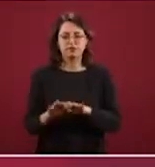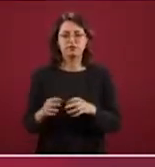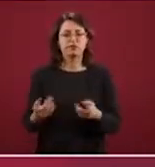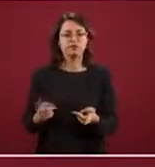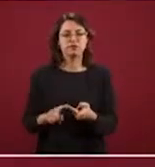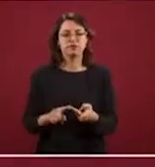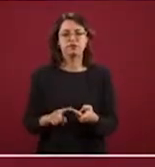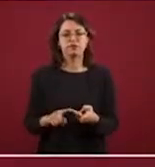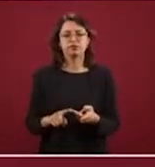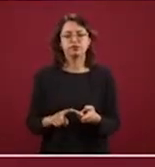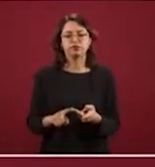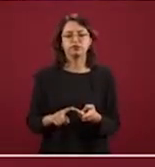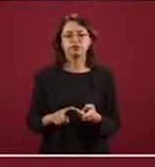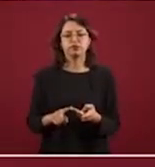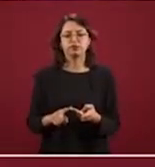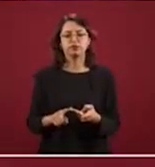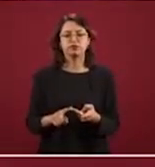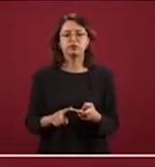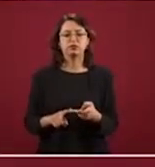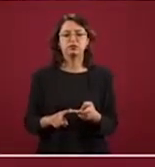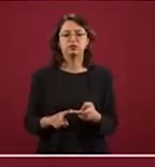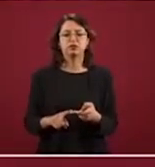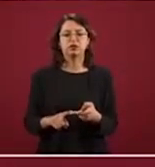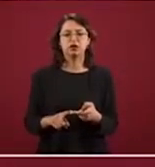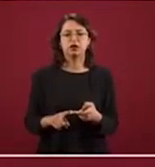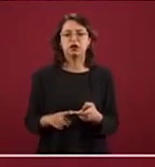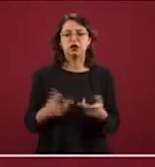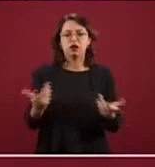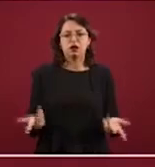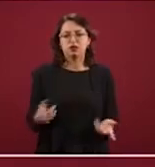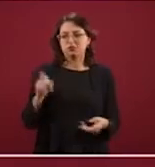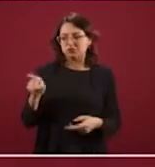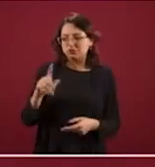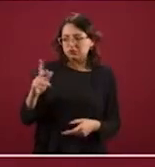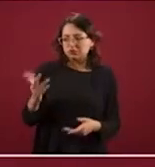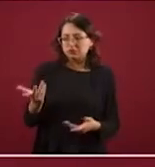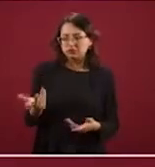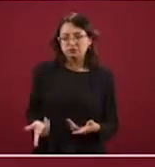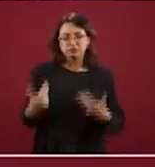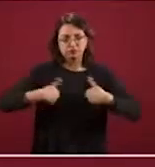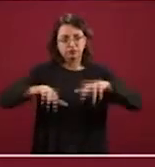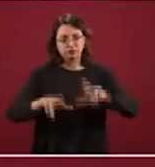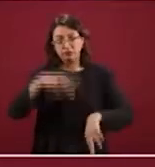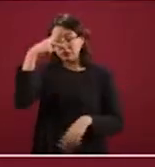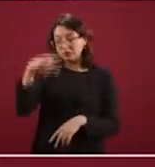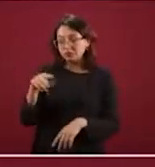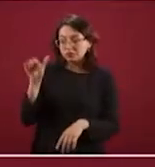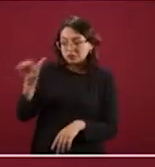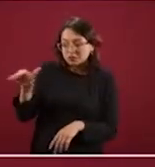Segundo, marca la forma porque no fue consultado él como representante de México.